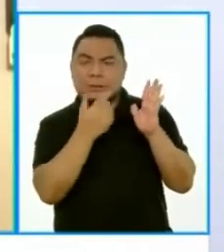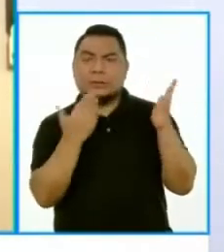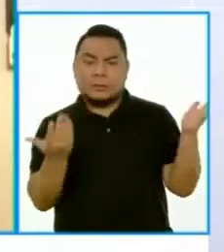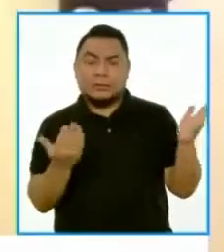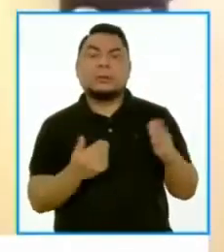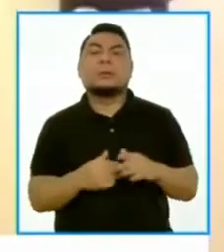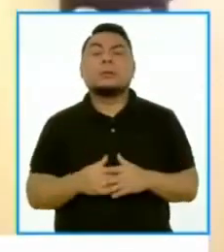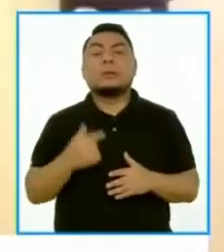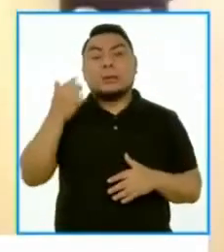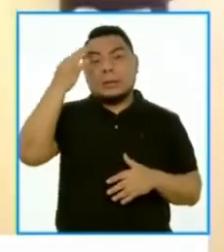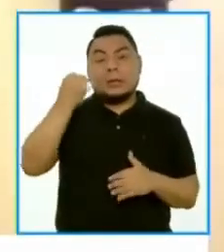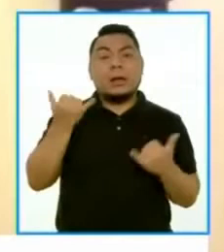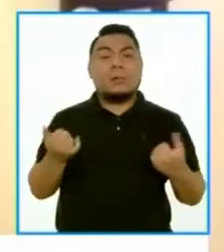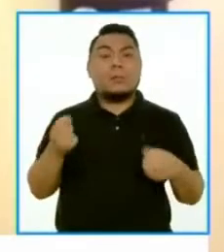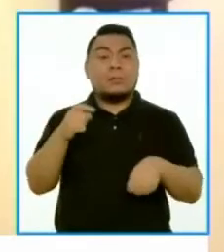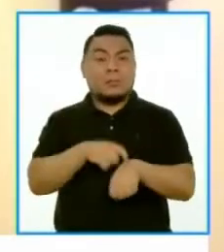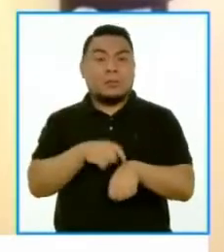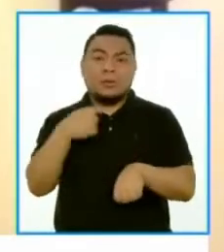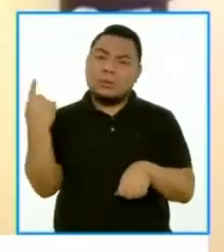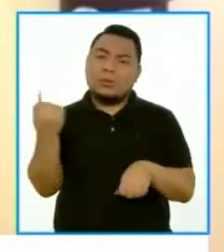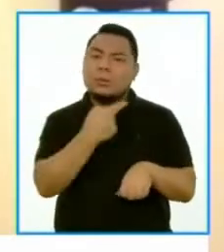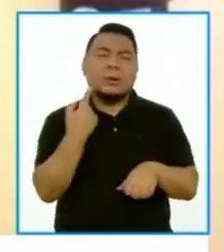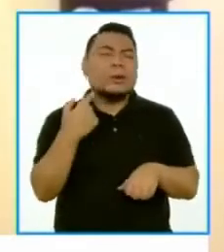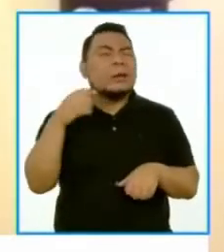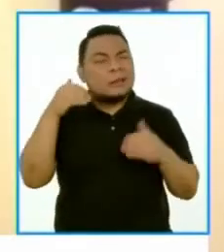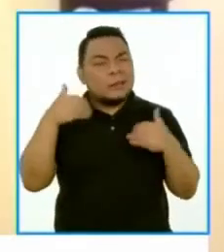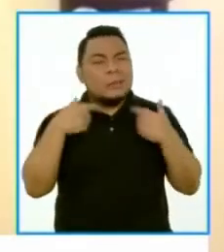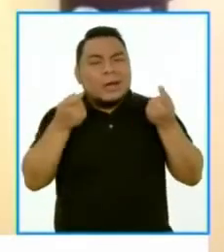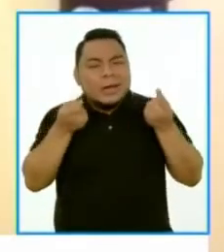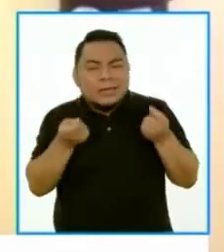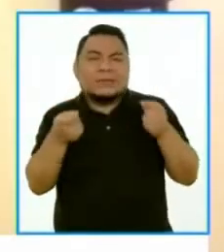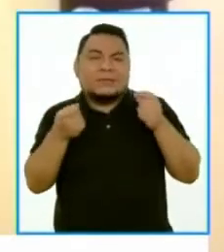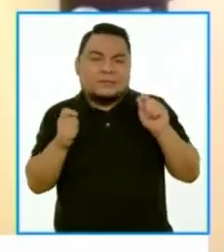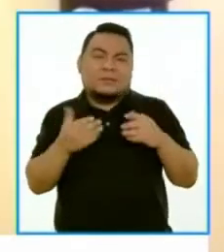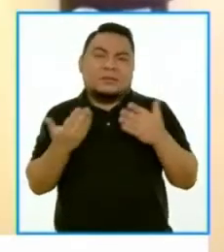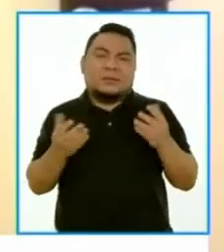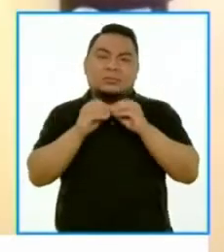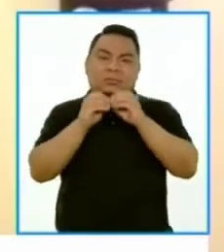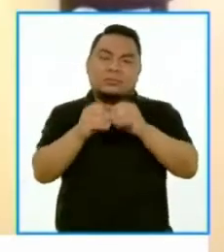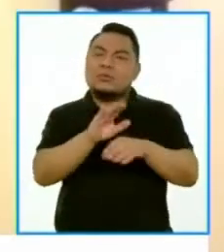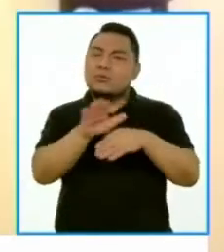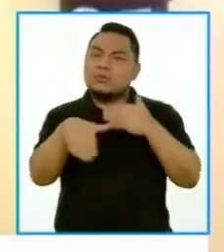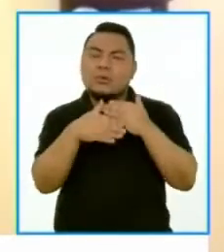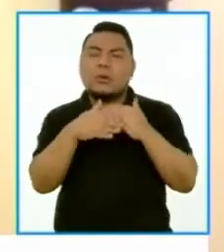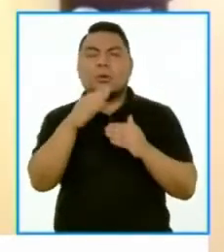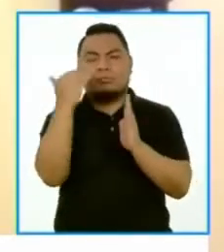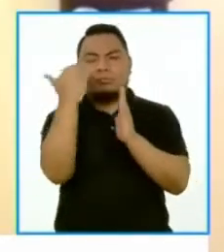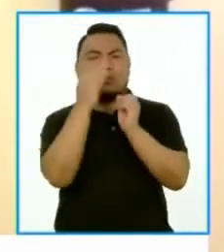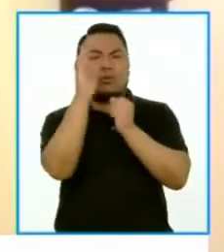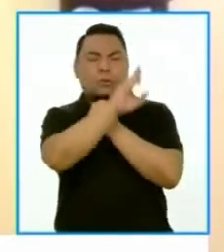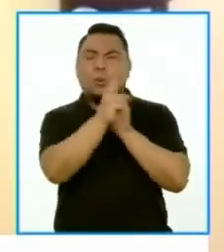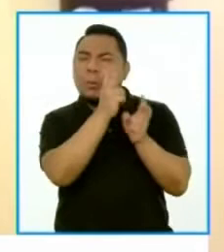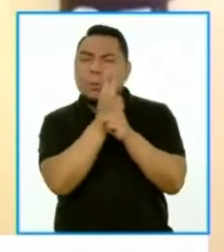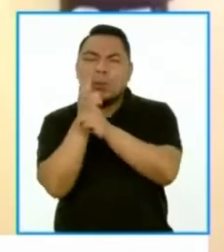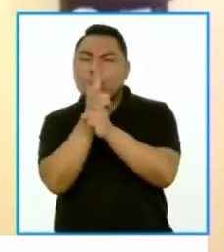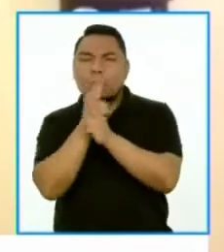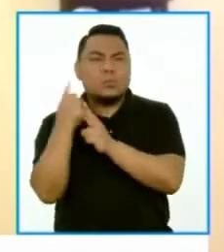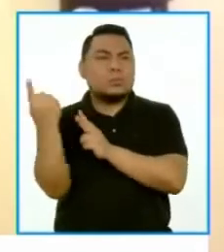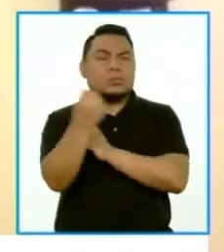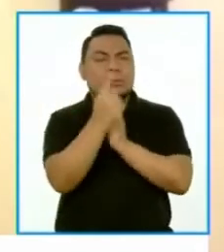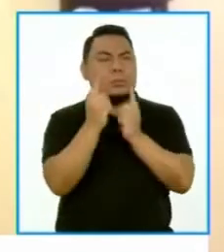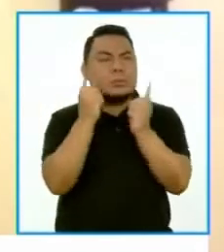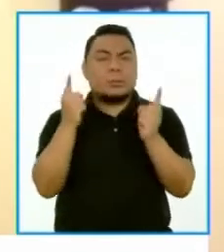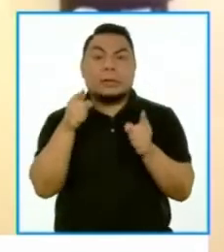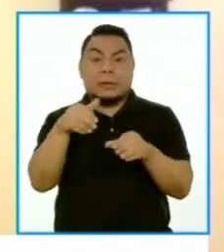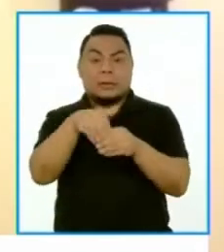al momento tenemos que hacer todos el esfuerzo por implementar las medidas que sean pertinentes, adecuadas para asegurar